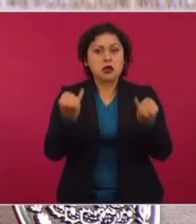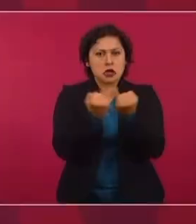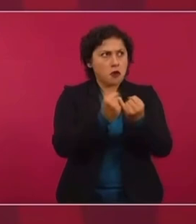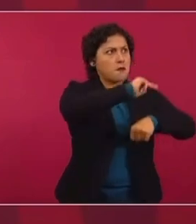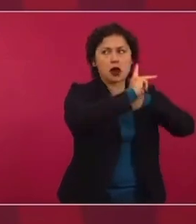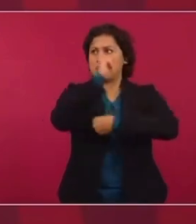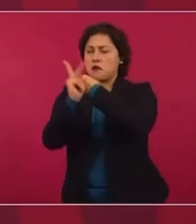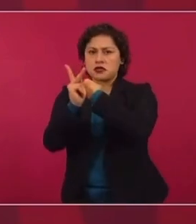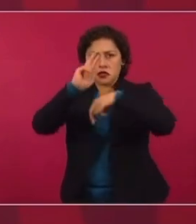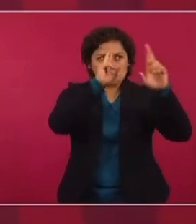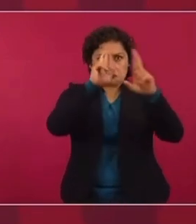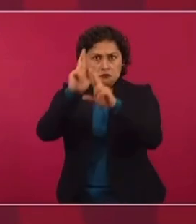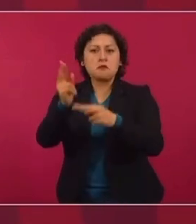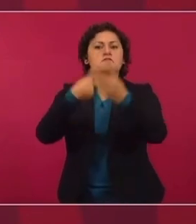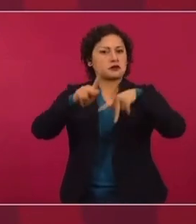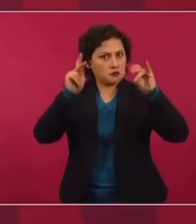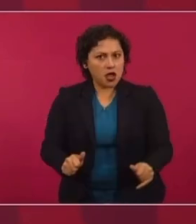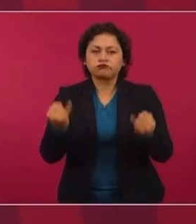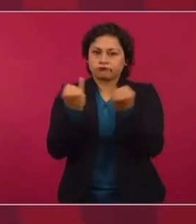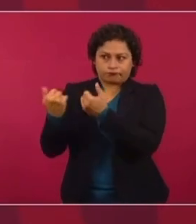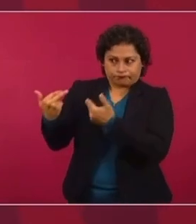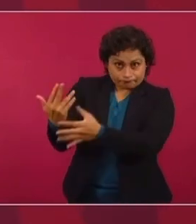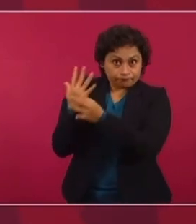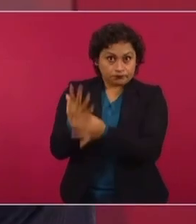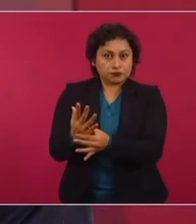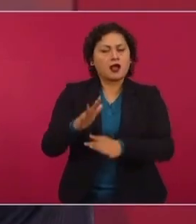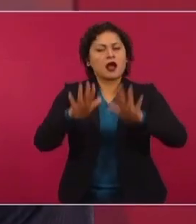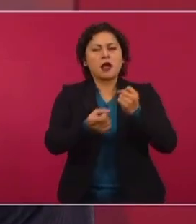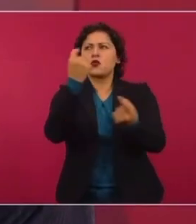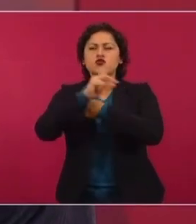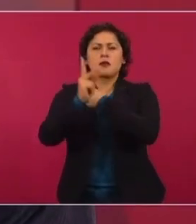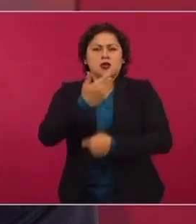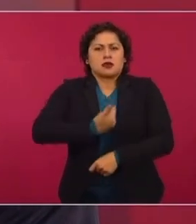A veces se les olvida a gobernantes del extranjero